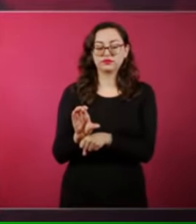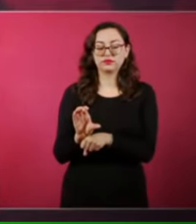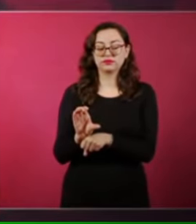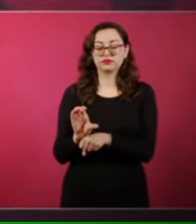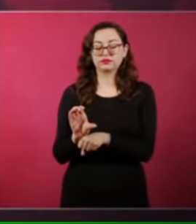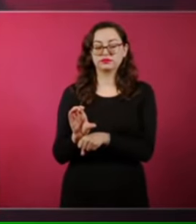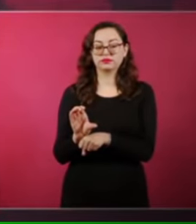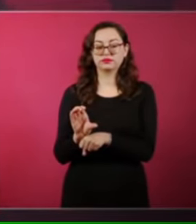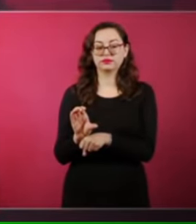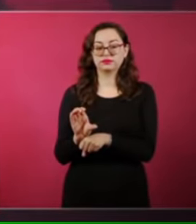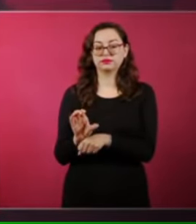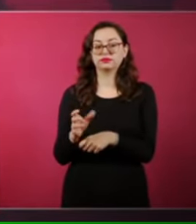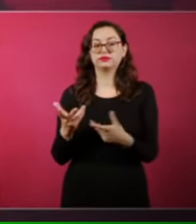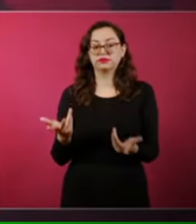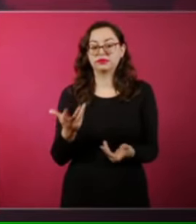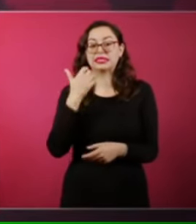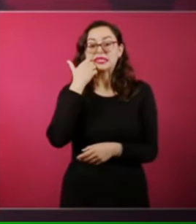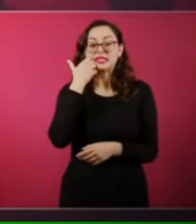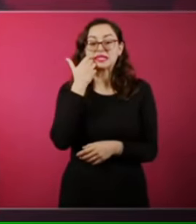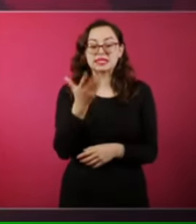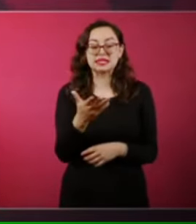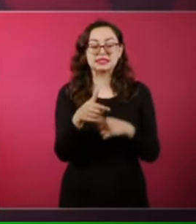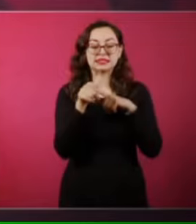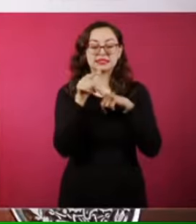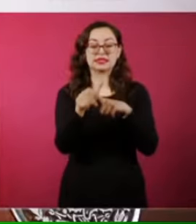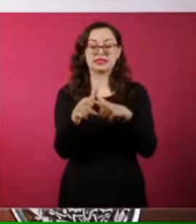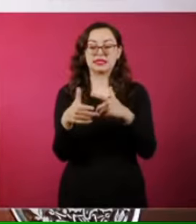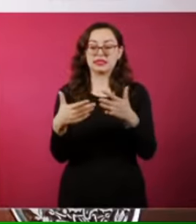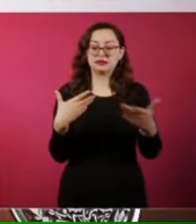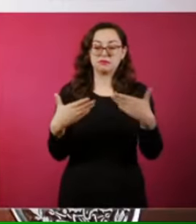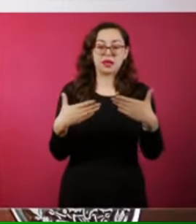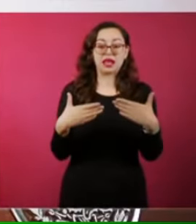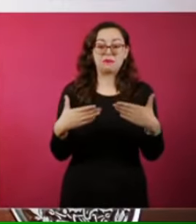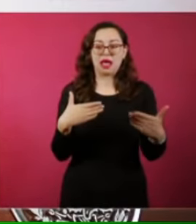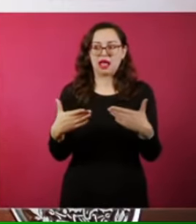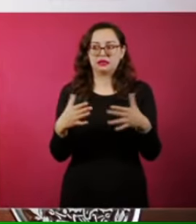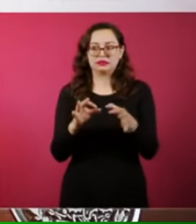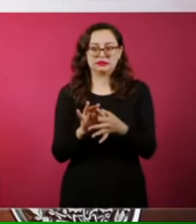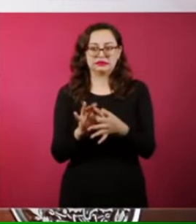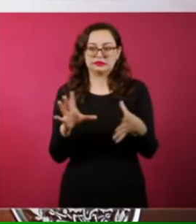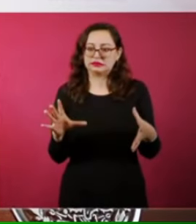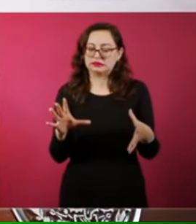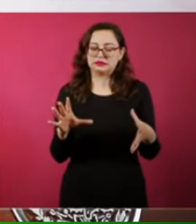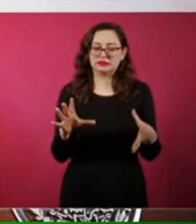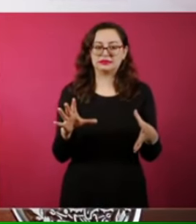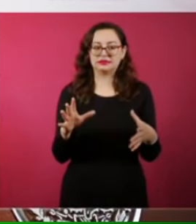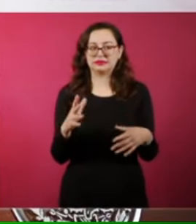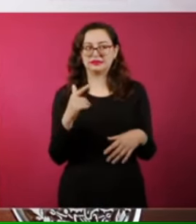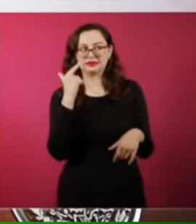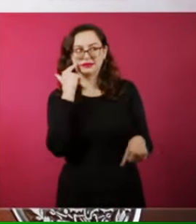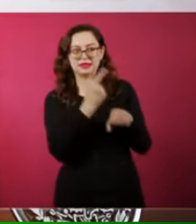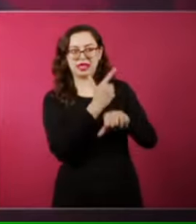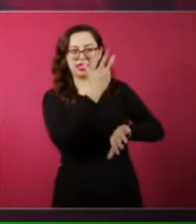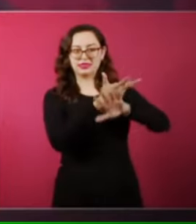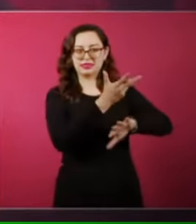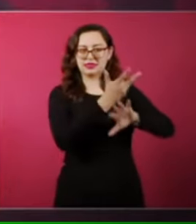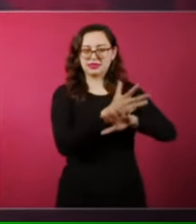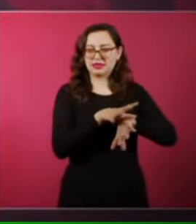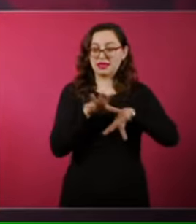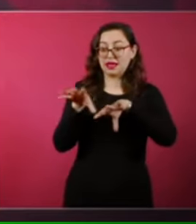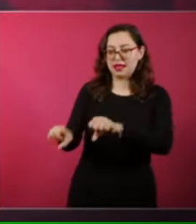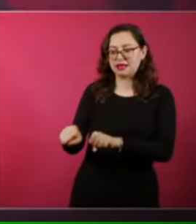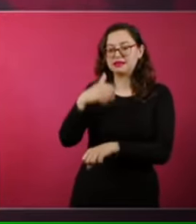Panamá, porque ya había el interés de Estados Unidos en el canal.